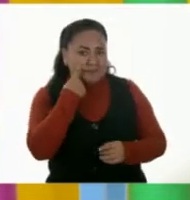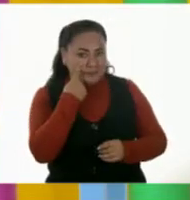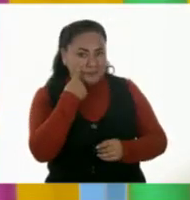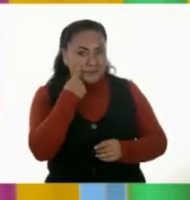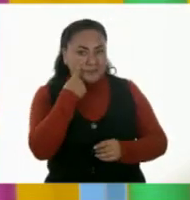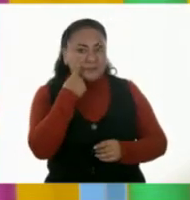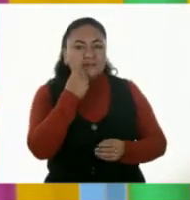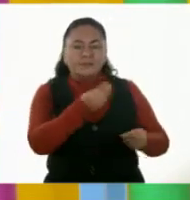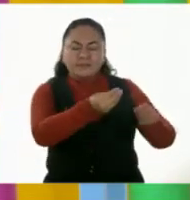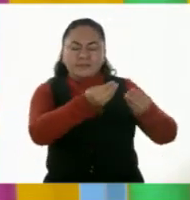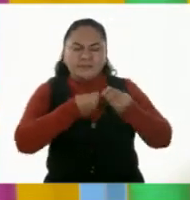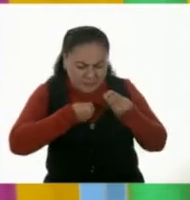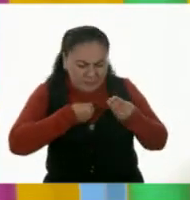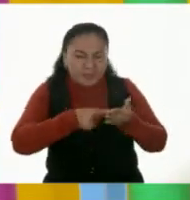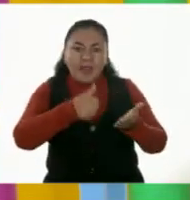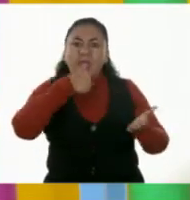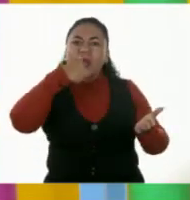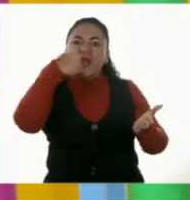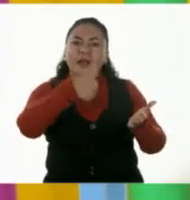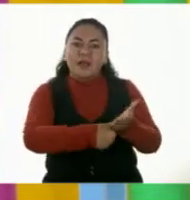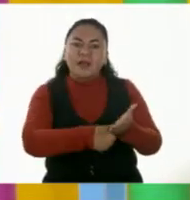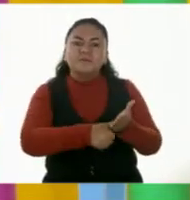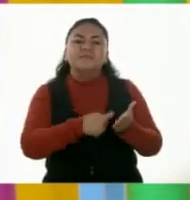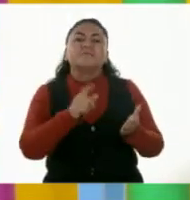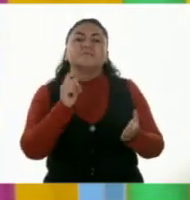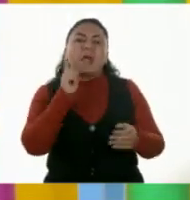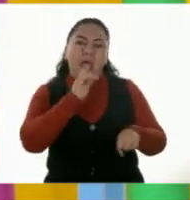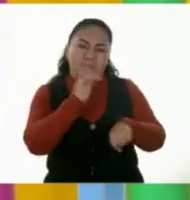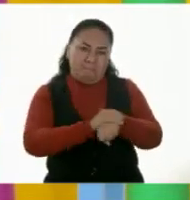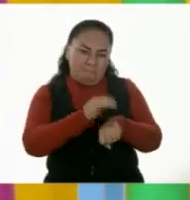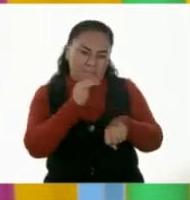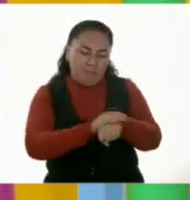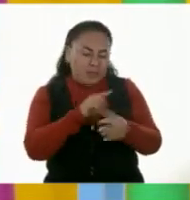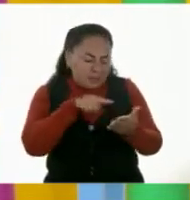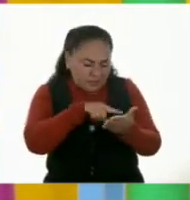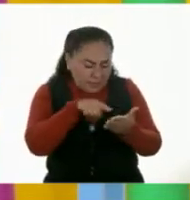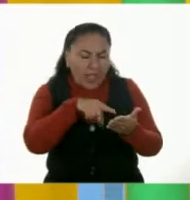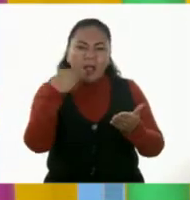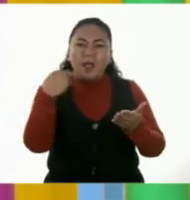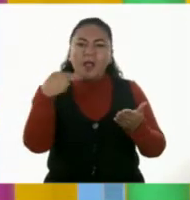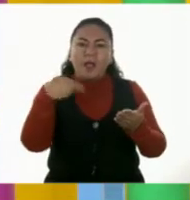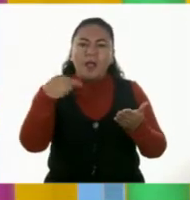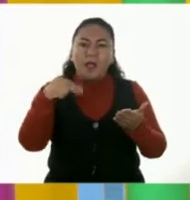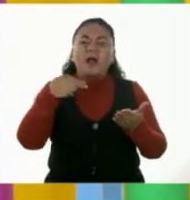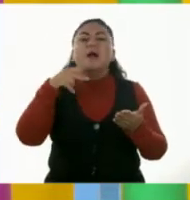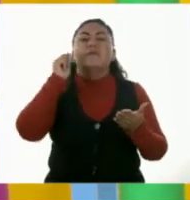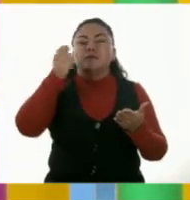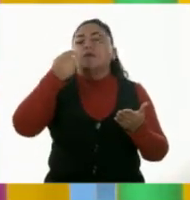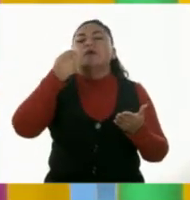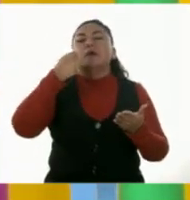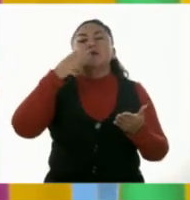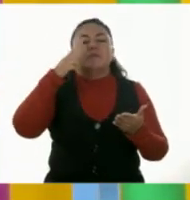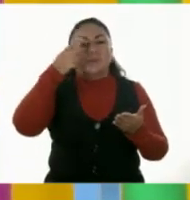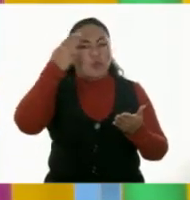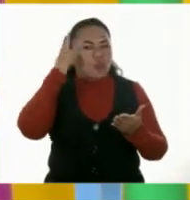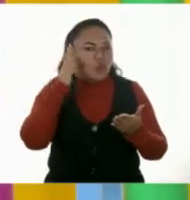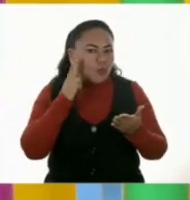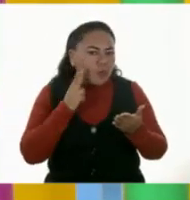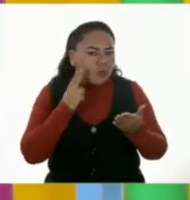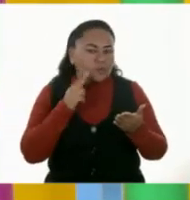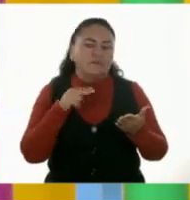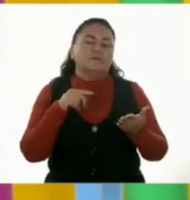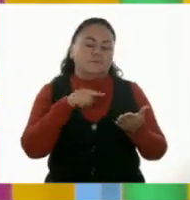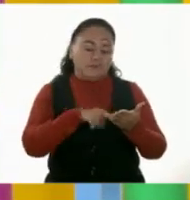una carta de una amiga que nos ve y ella se llama Norma. Voy a darle lectura, ¿les parece? Claro, claro.